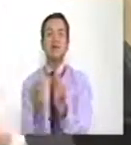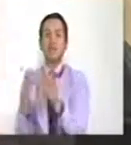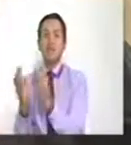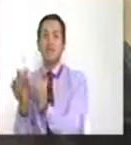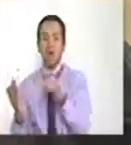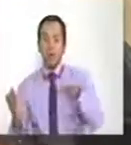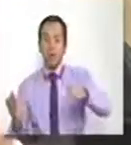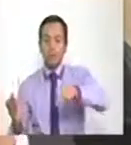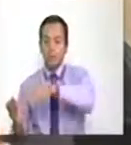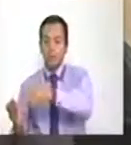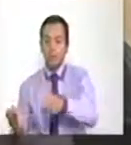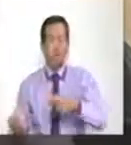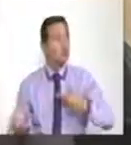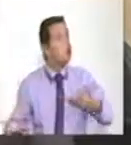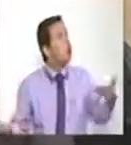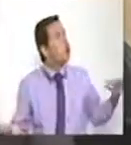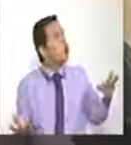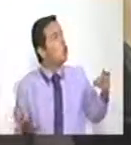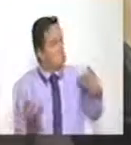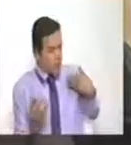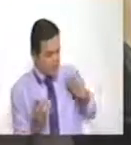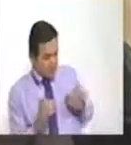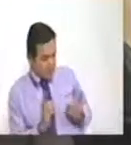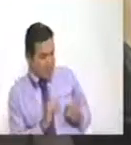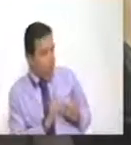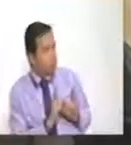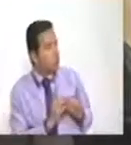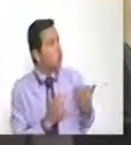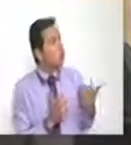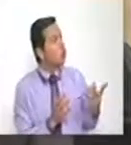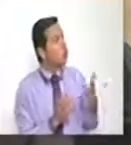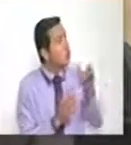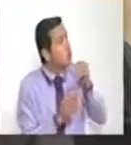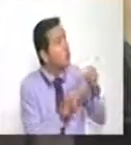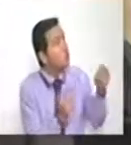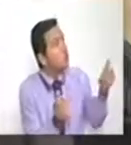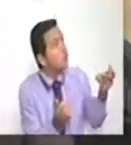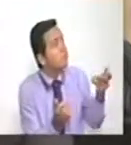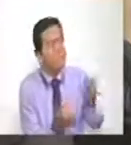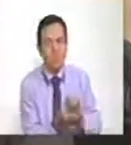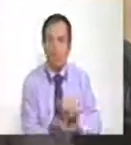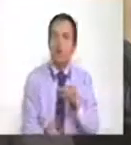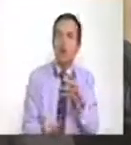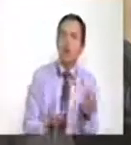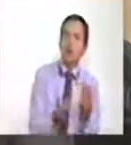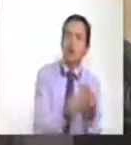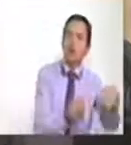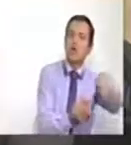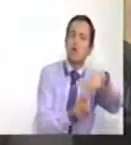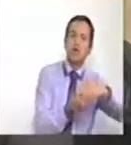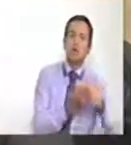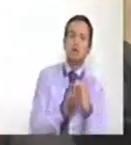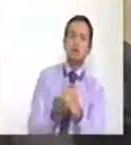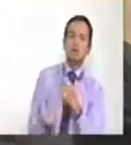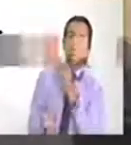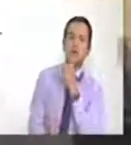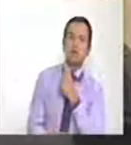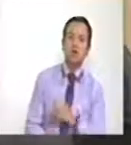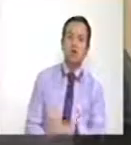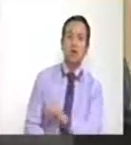dónde están sus familiares. ¿Por qué no adelantaron esfuerzo humanitario por los niños que fueron